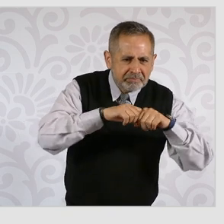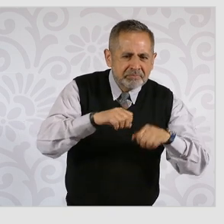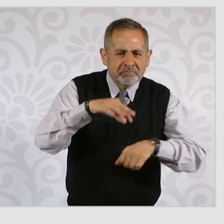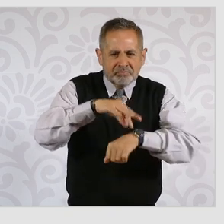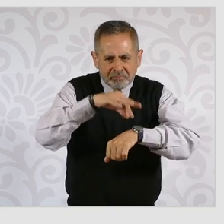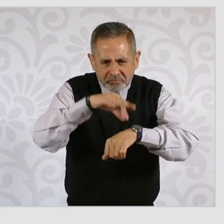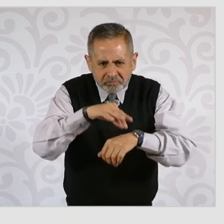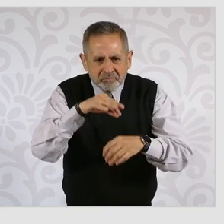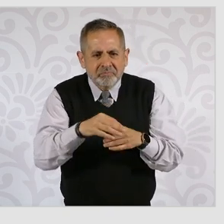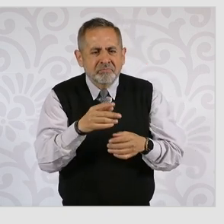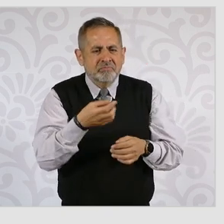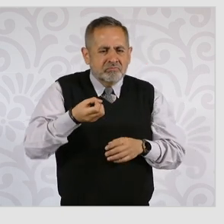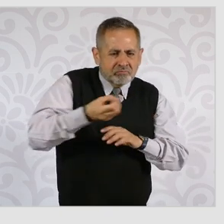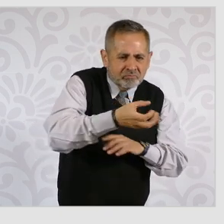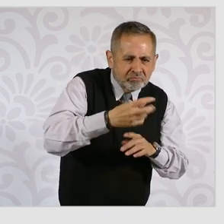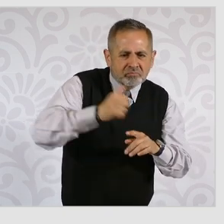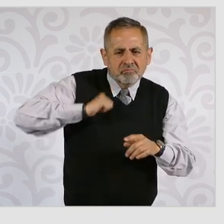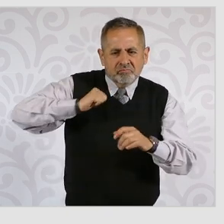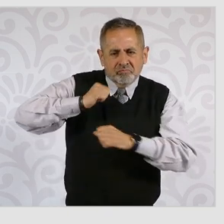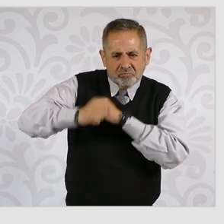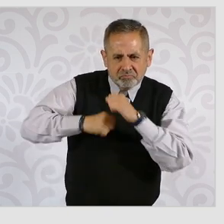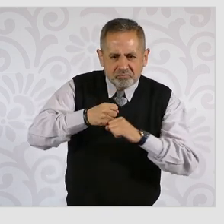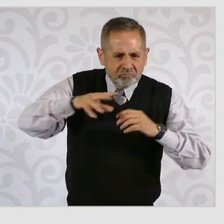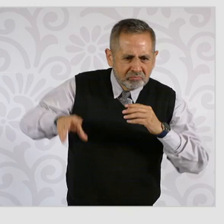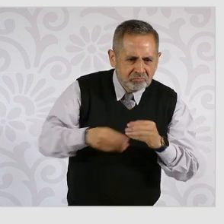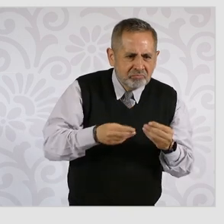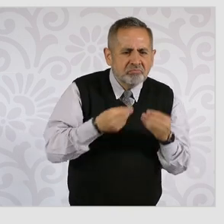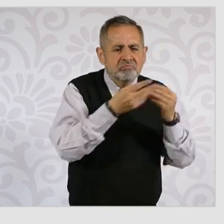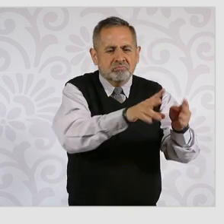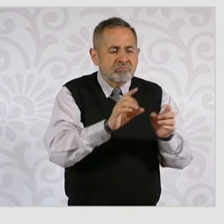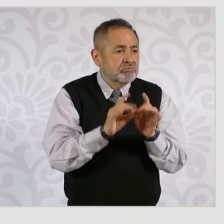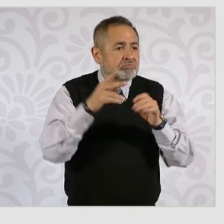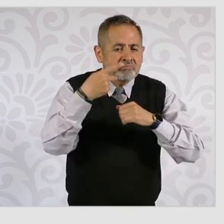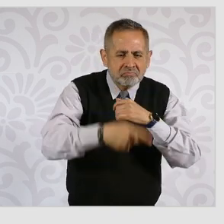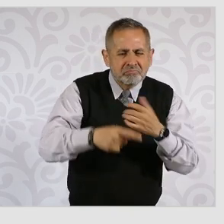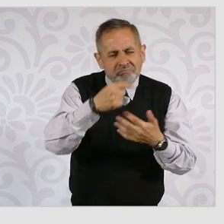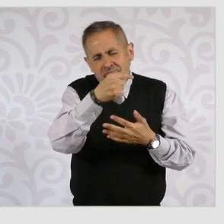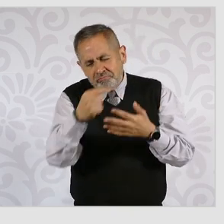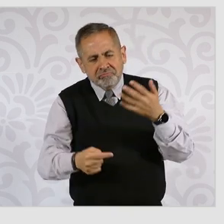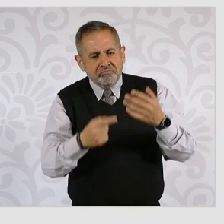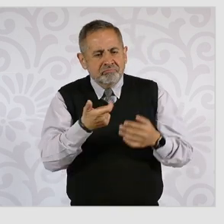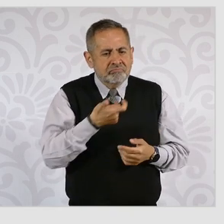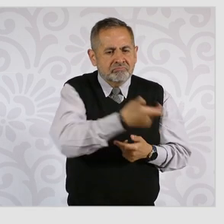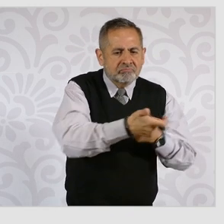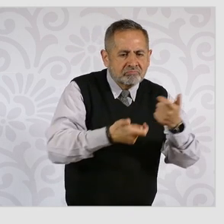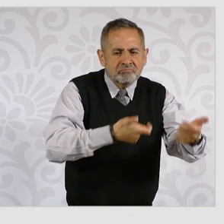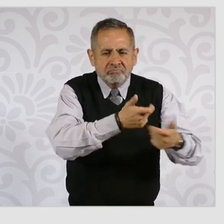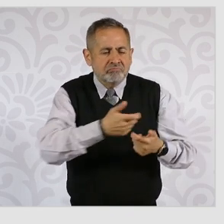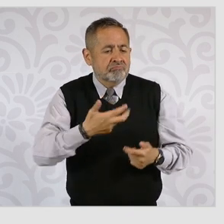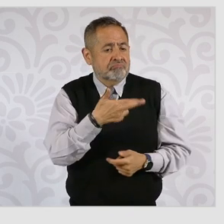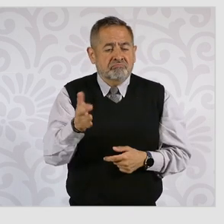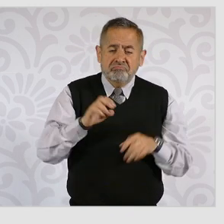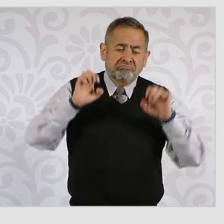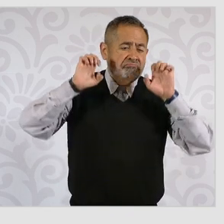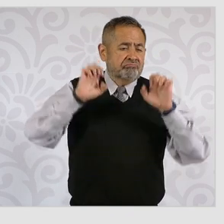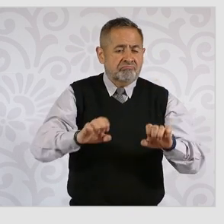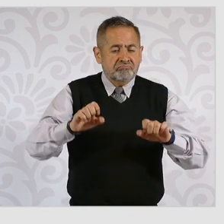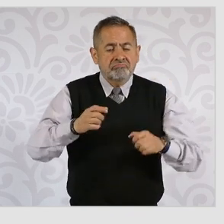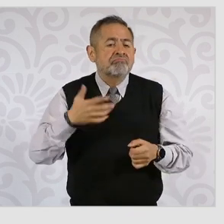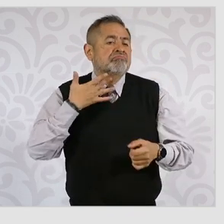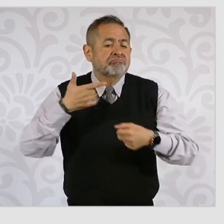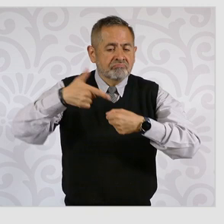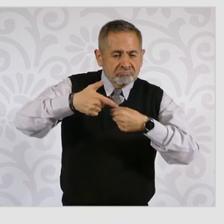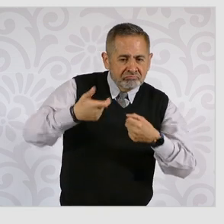individualizado, el estímulo de antigüedad, el pago por riesgo, los viáticos para restaurantes de lujo, el apoyo de gasolina